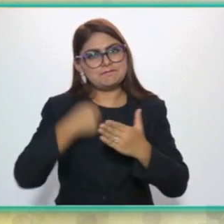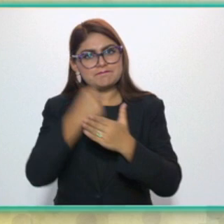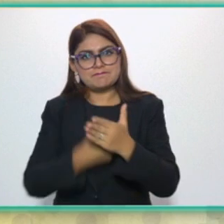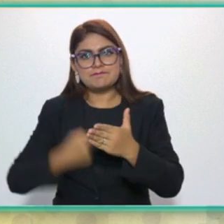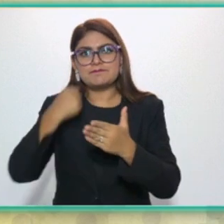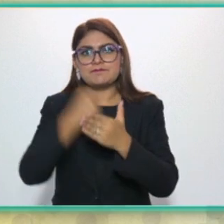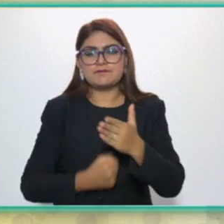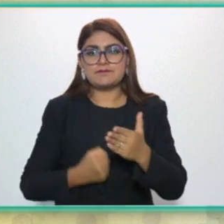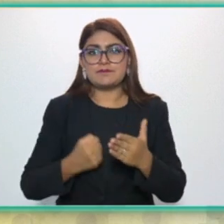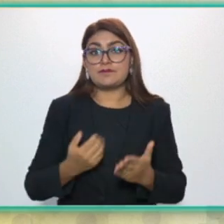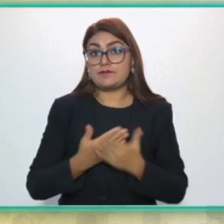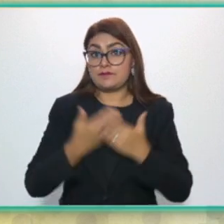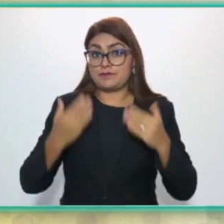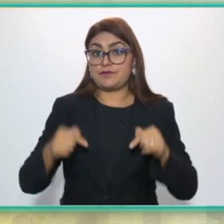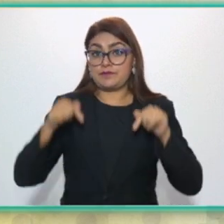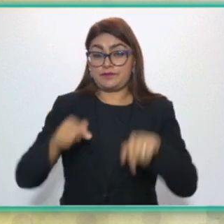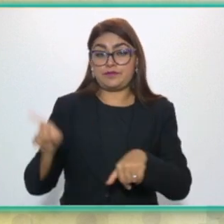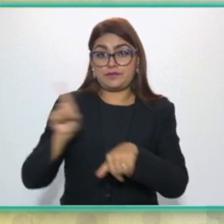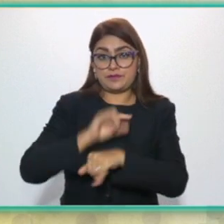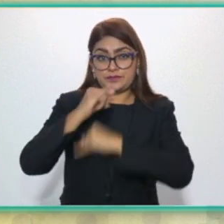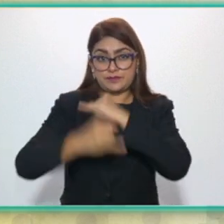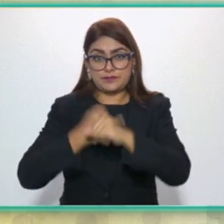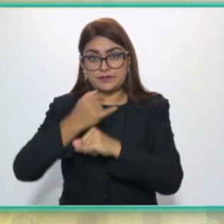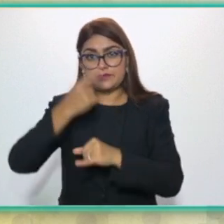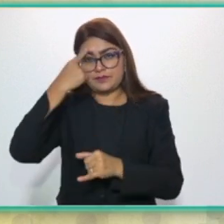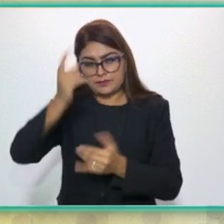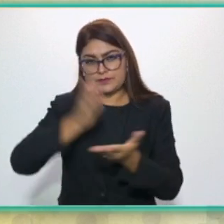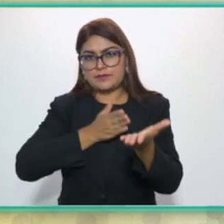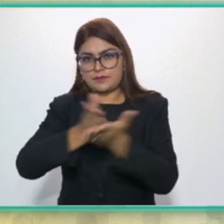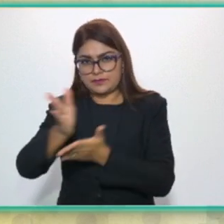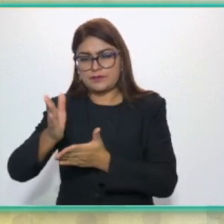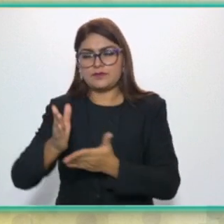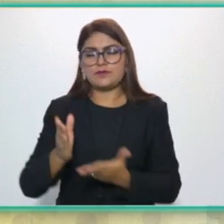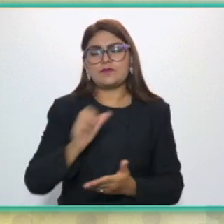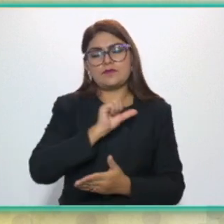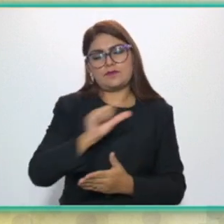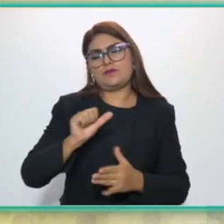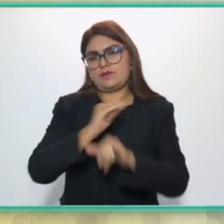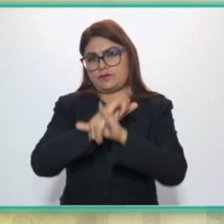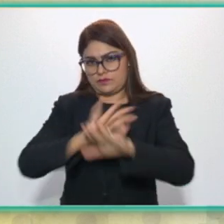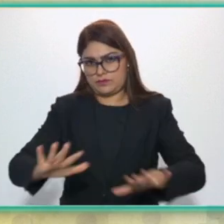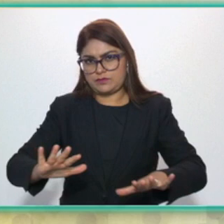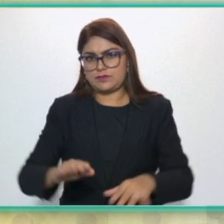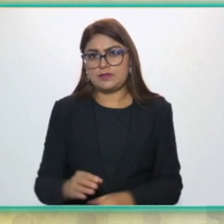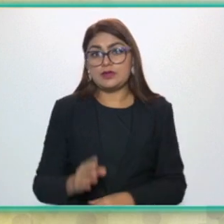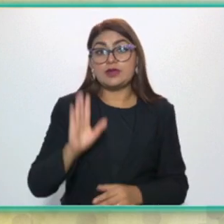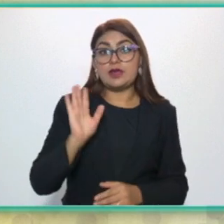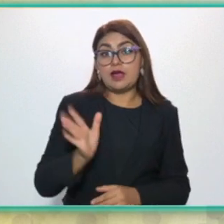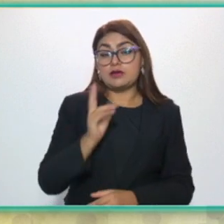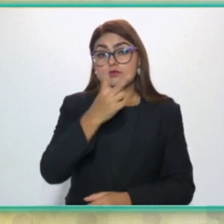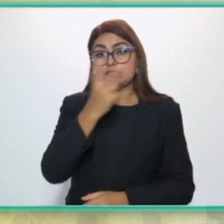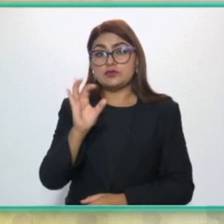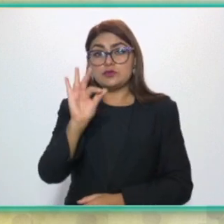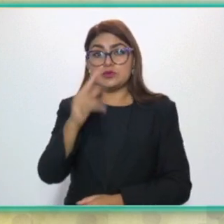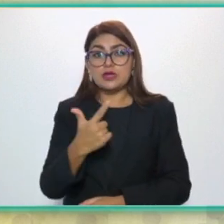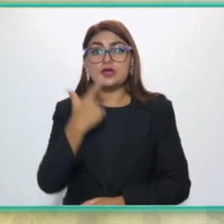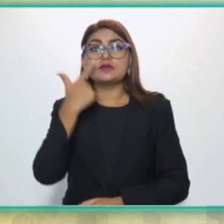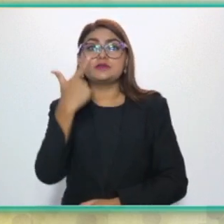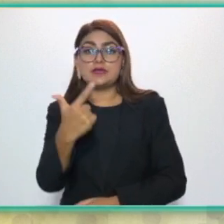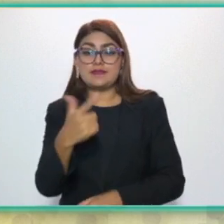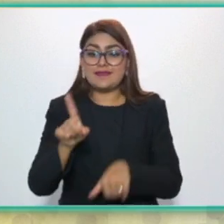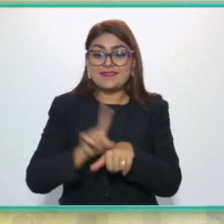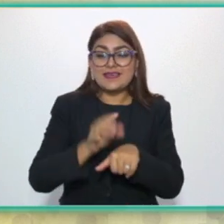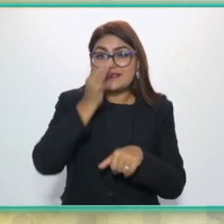Internacional del Derecho de Acceso Universal a la Información, cuando estamos a 247 días de la jornada electoral